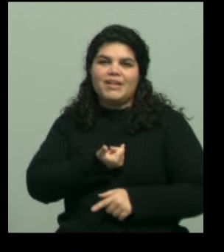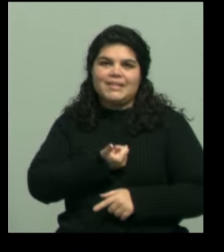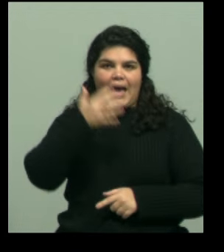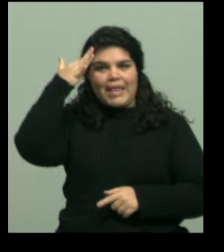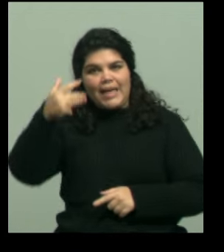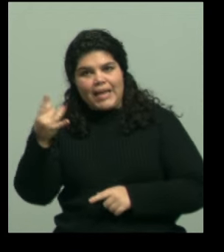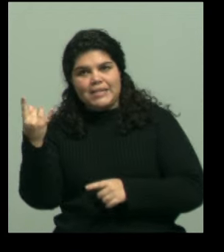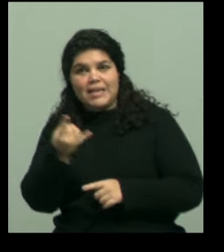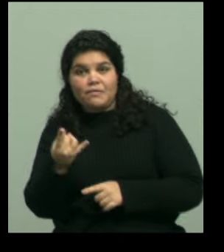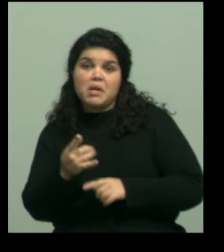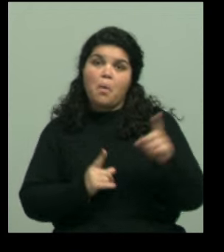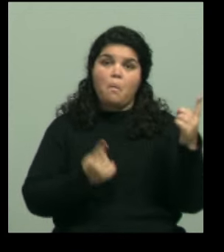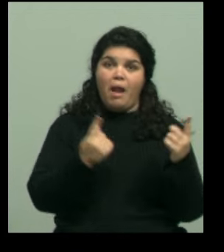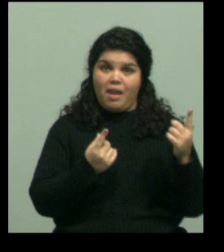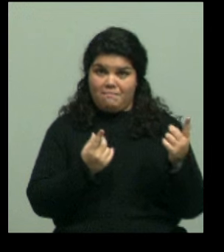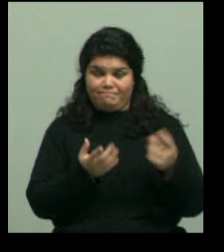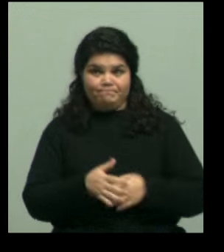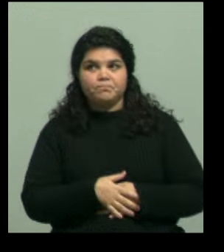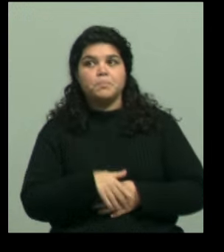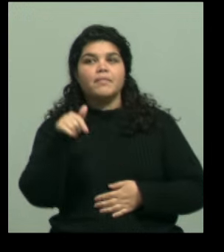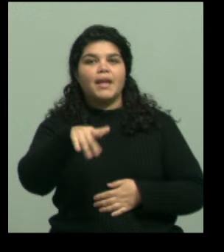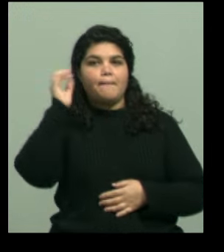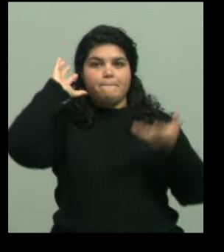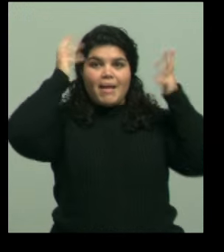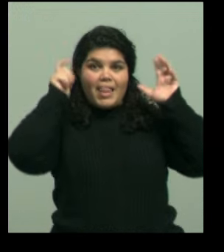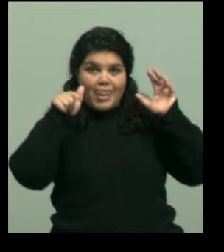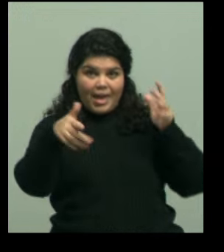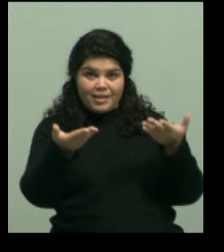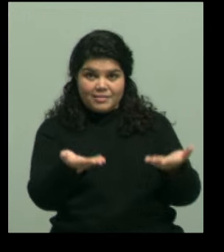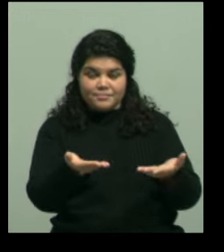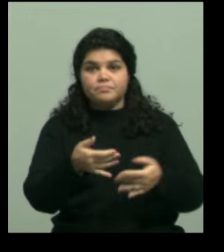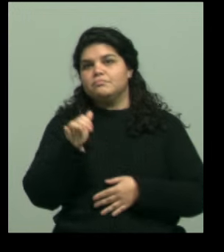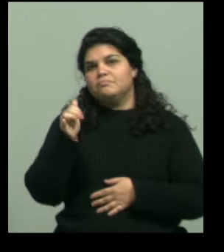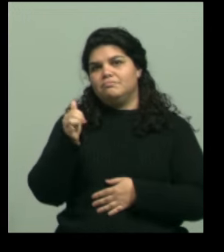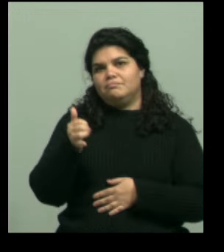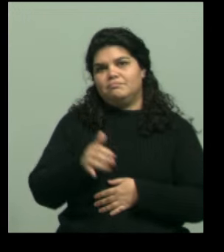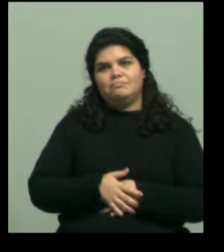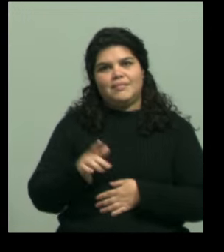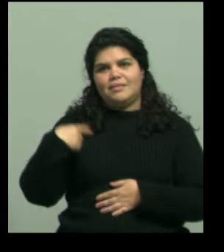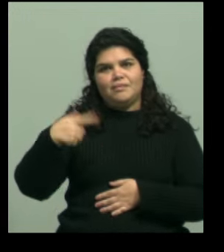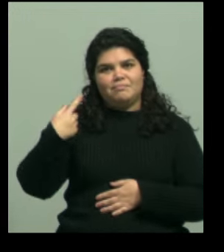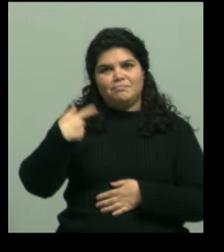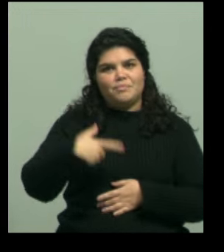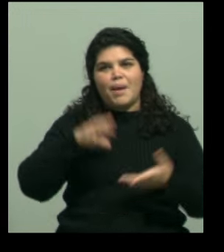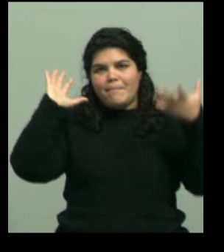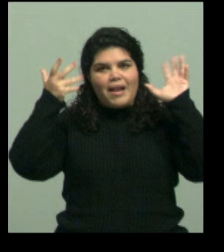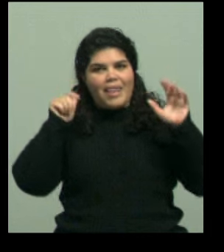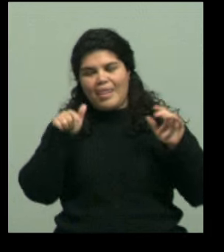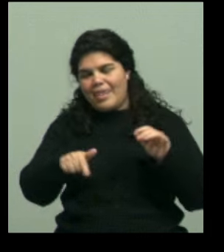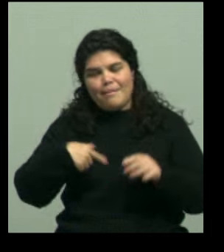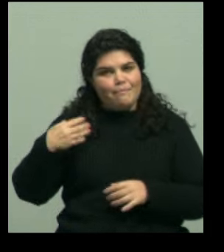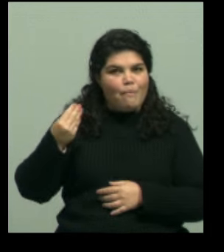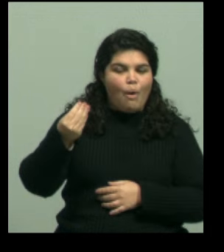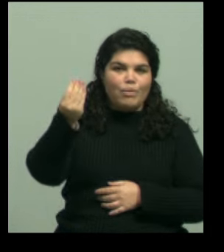artificial. Ahí vemos una de Milley, ¿no? Exactamente. Bueno, las imágenes de Javier Milley, del presidente, incluso antes de que